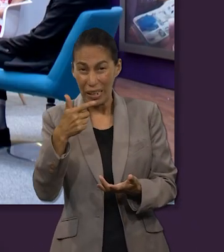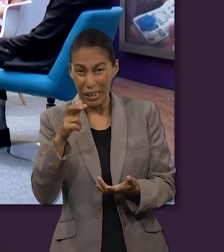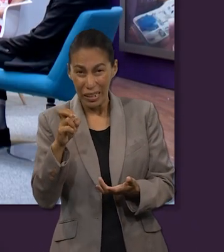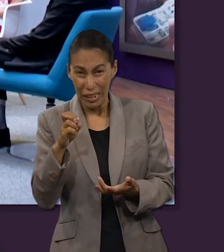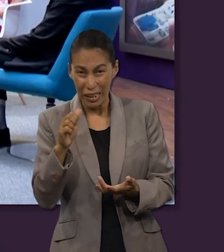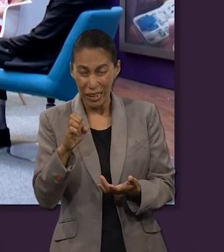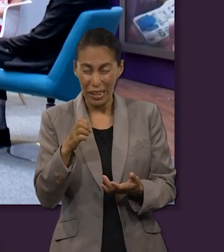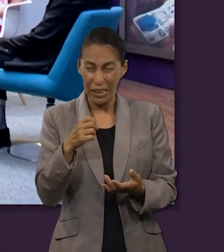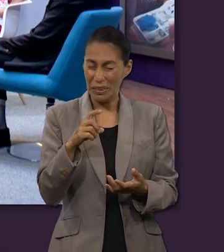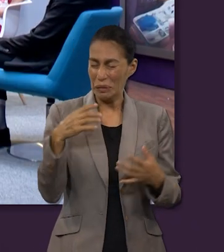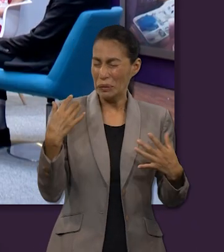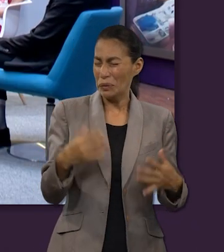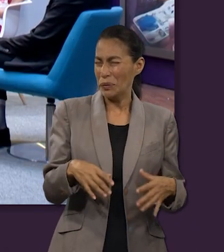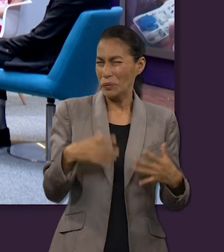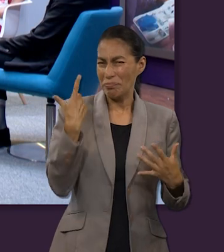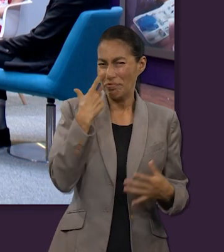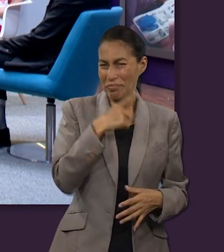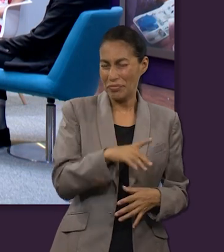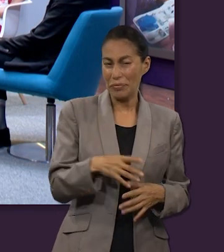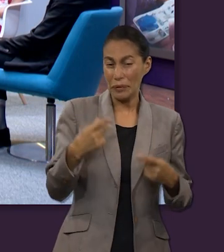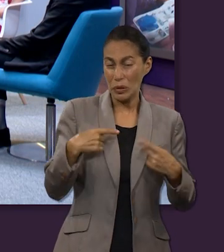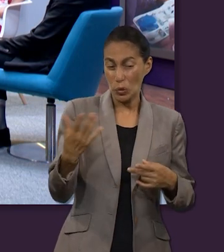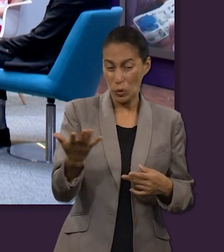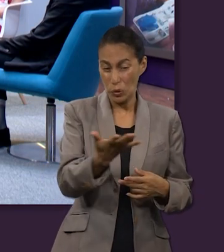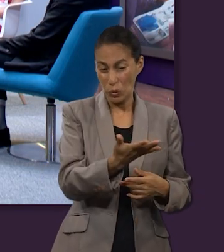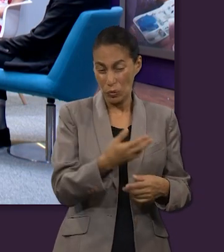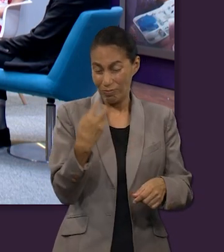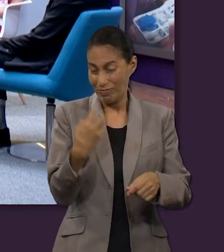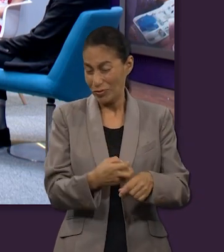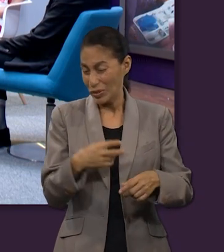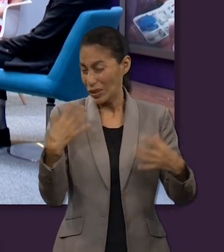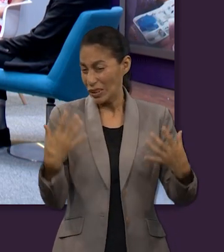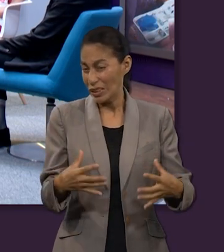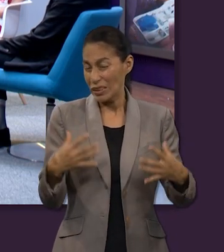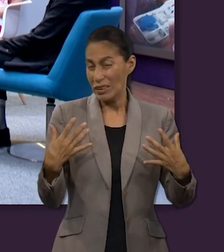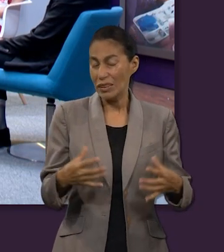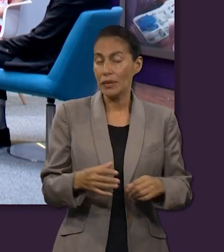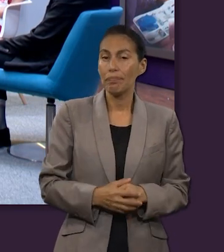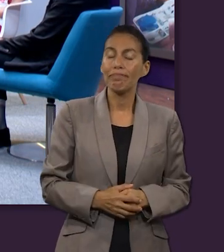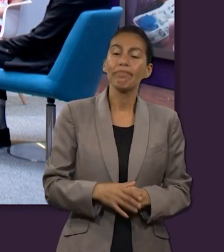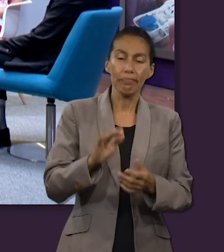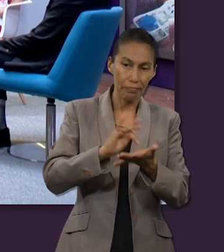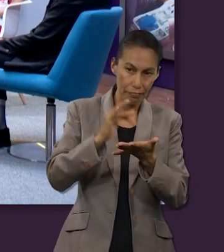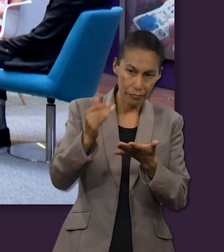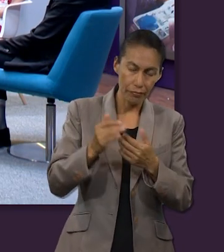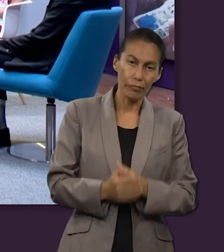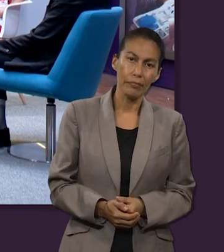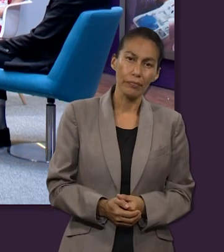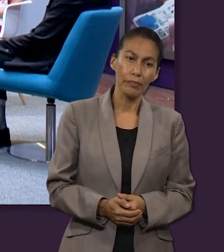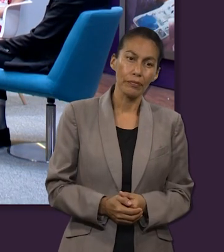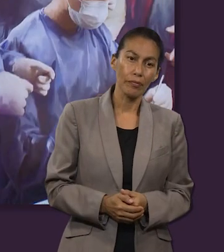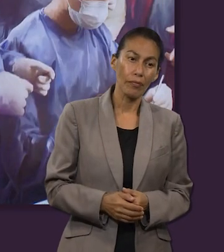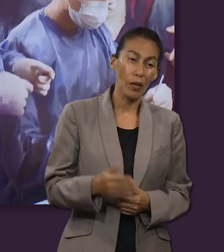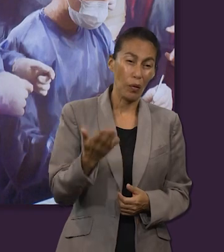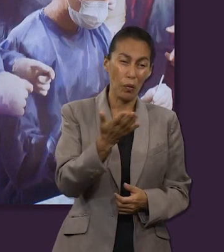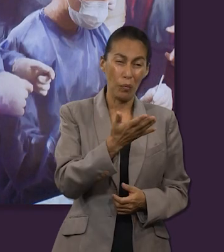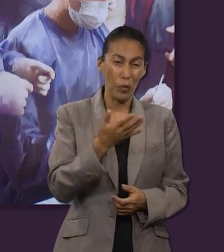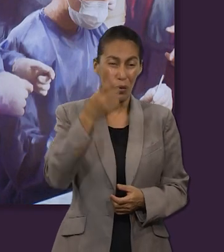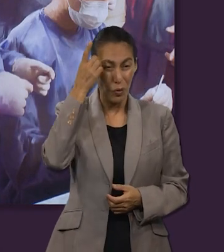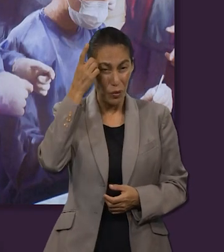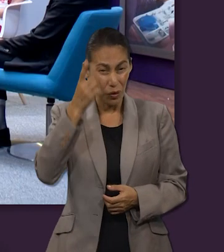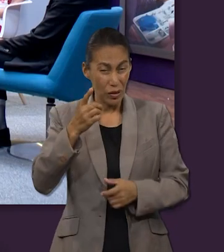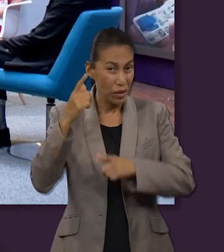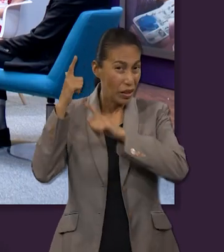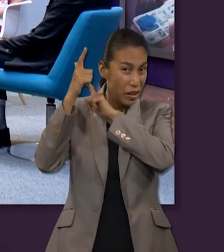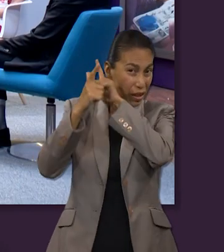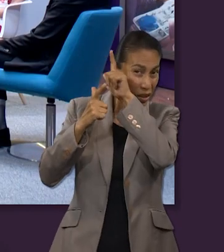de las personas que rodearon ese acontecimiento. Gracias. Es un gran contraste